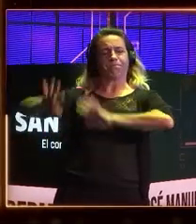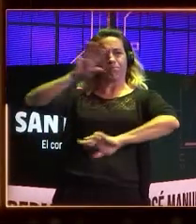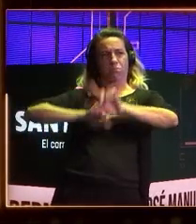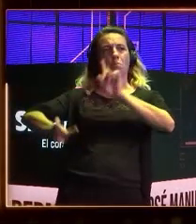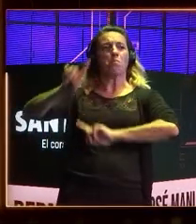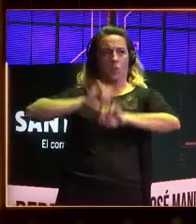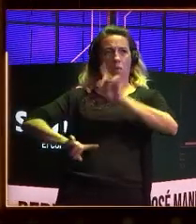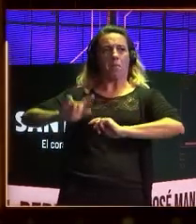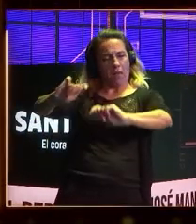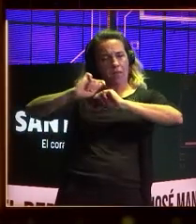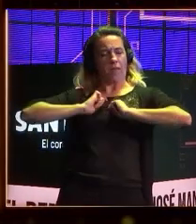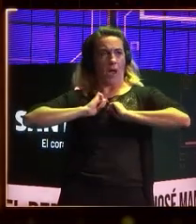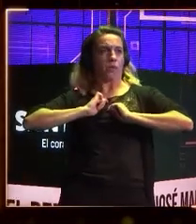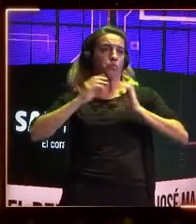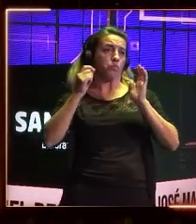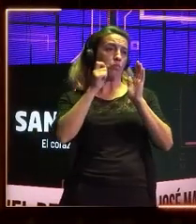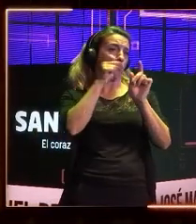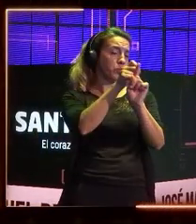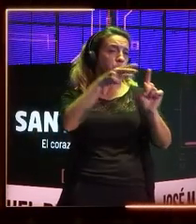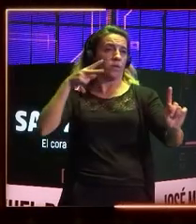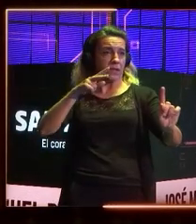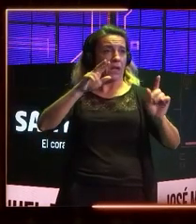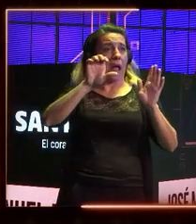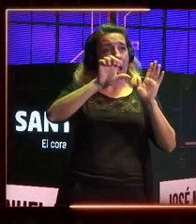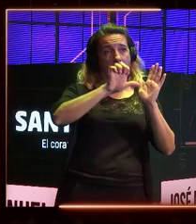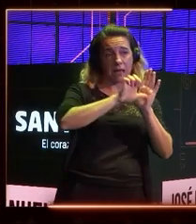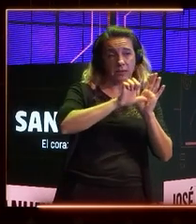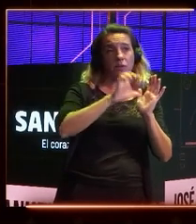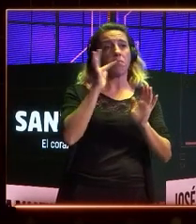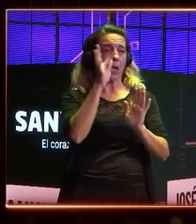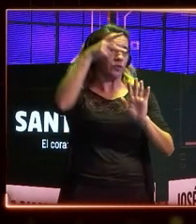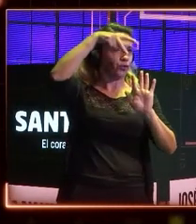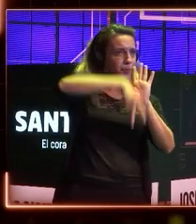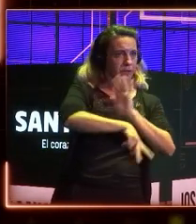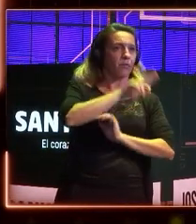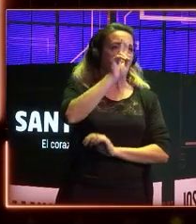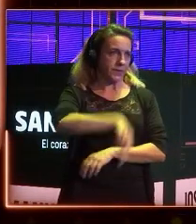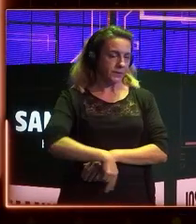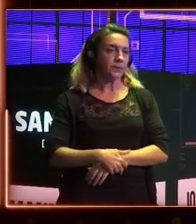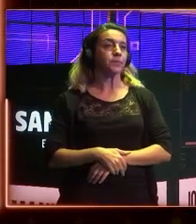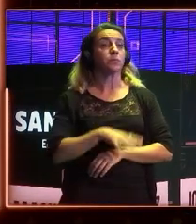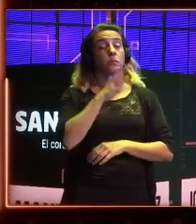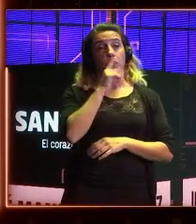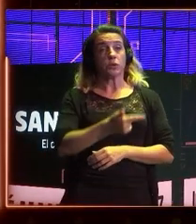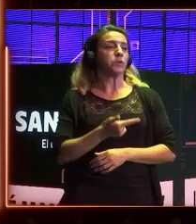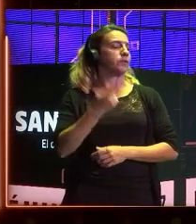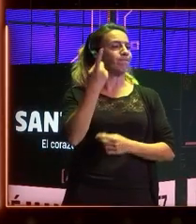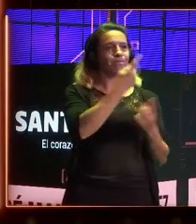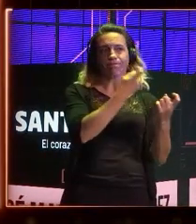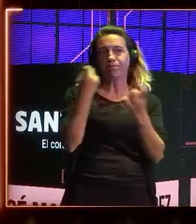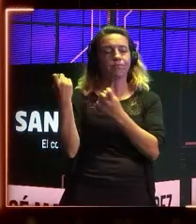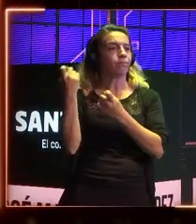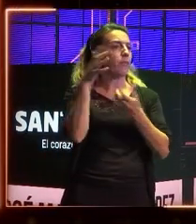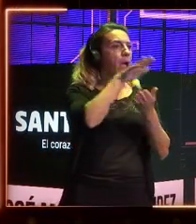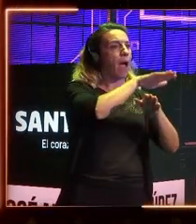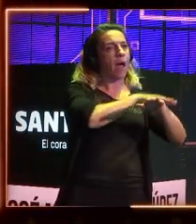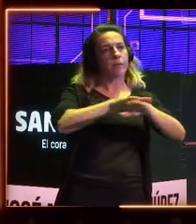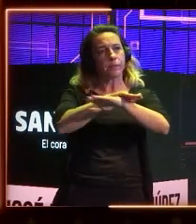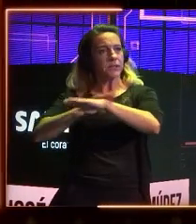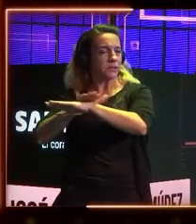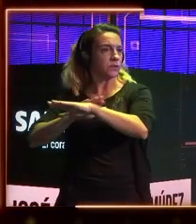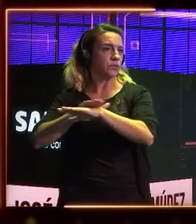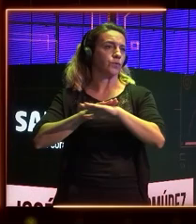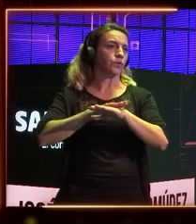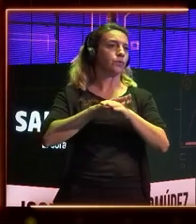ético y desde el punto de vista normativo. Y por eso es tan necesario que las administraciones apoyemos